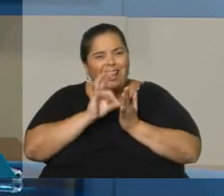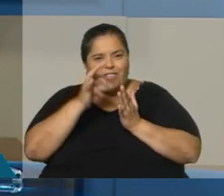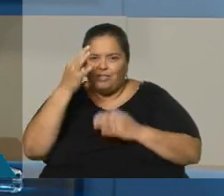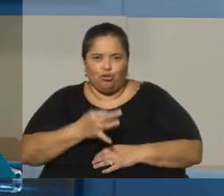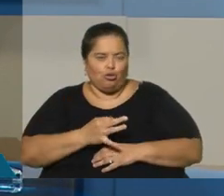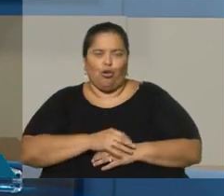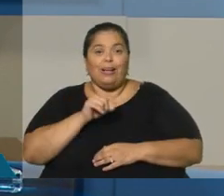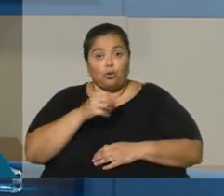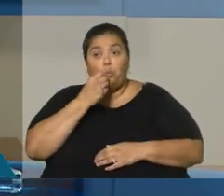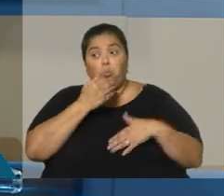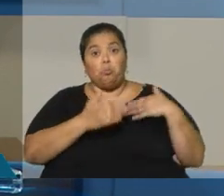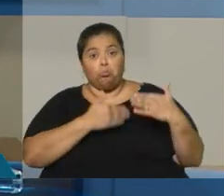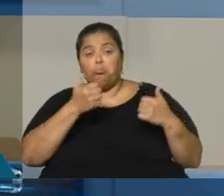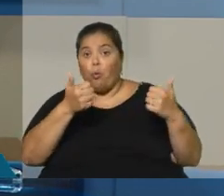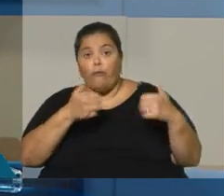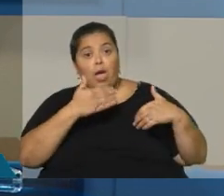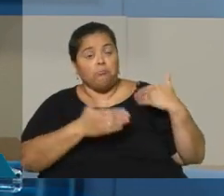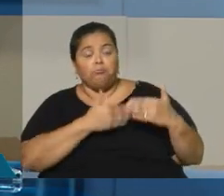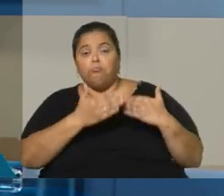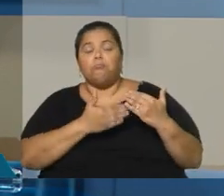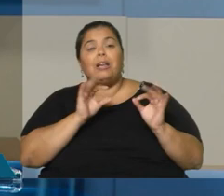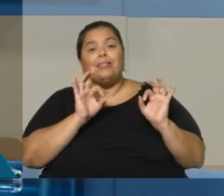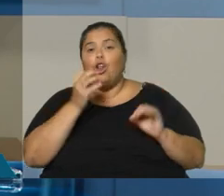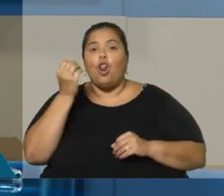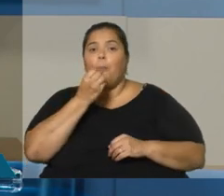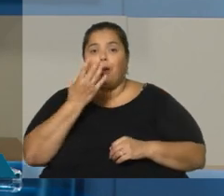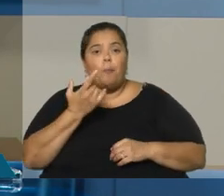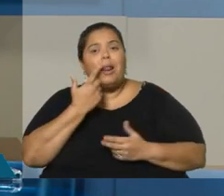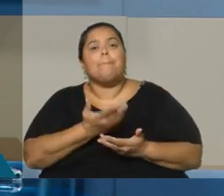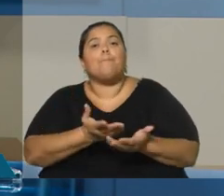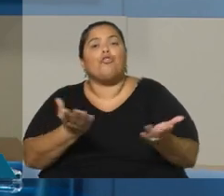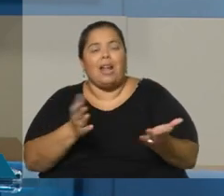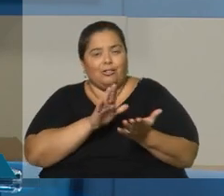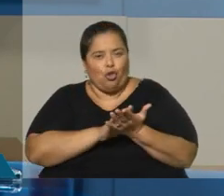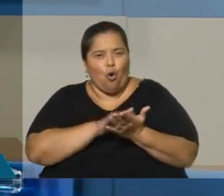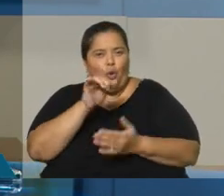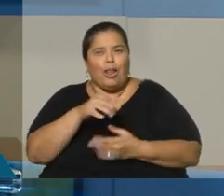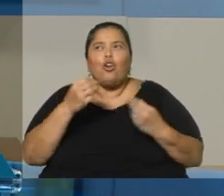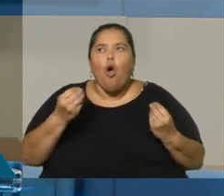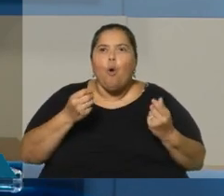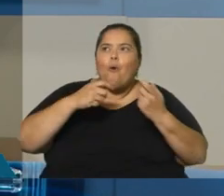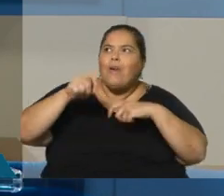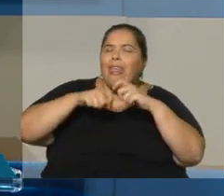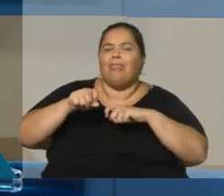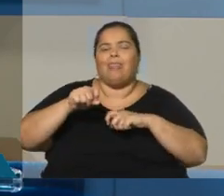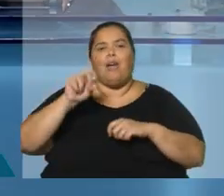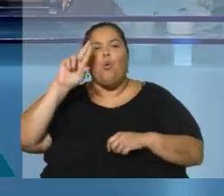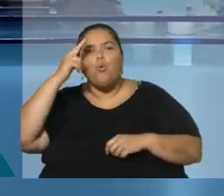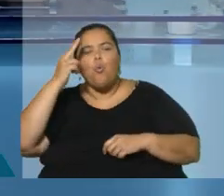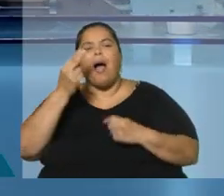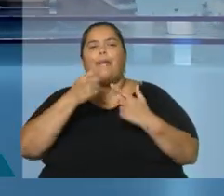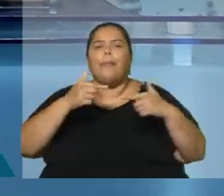vienen haciendo muy bien. Y esa es la mejor cara que tenemos para mostrar a propósito de la colocación de bienes y servicios uruguayos en el exterior. Muchísimas